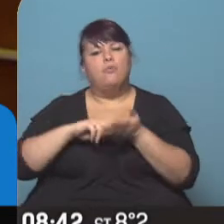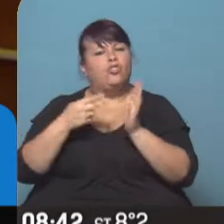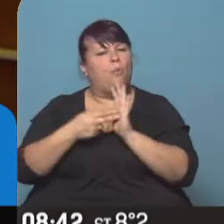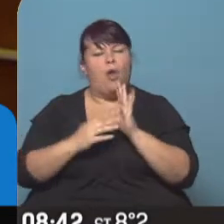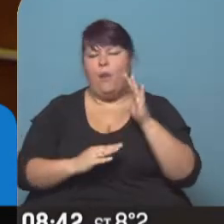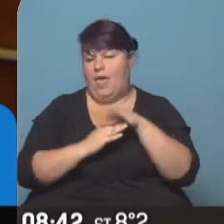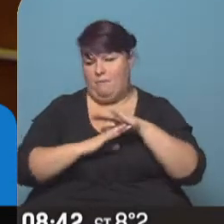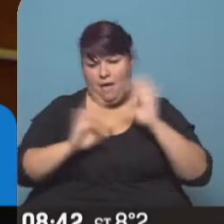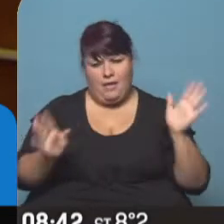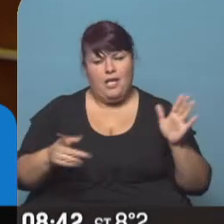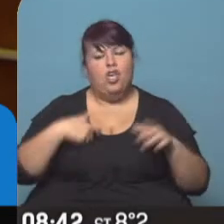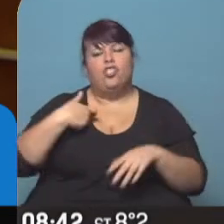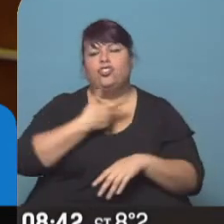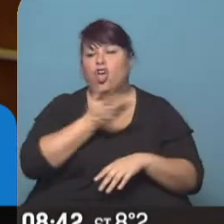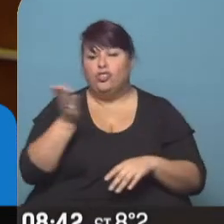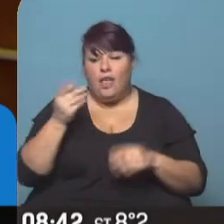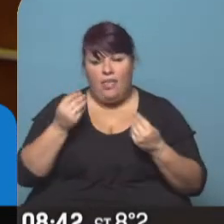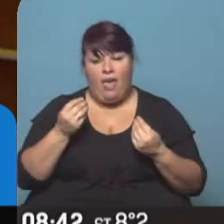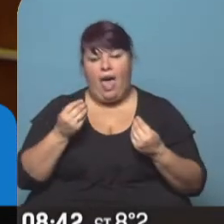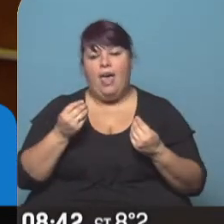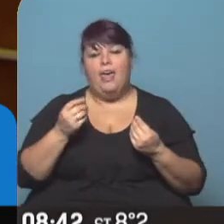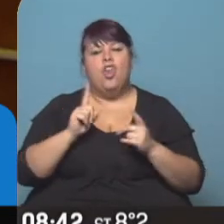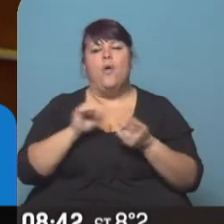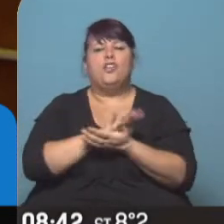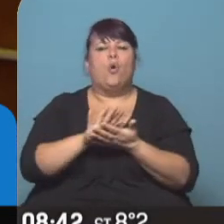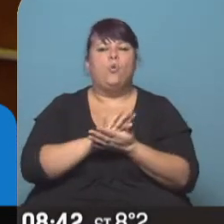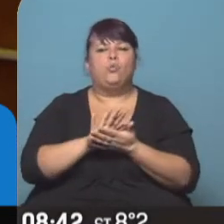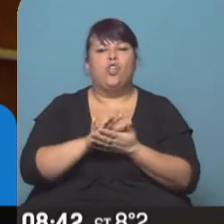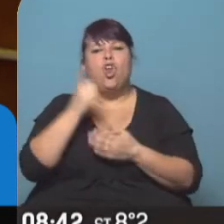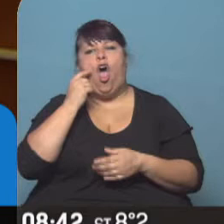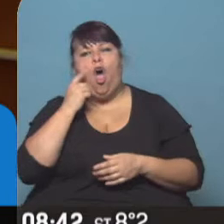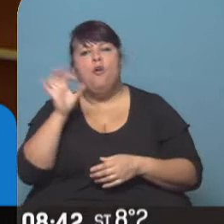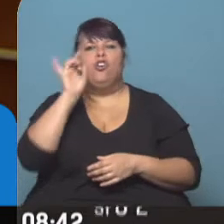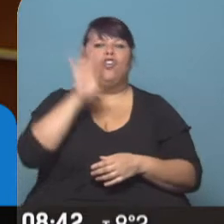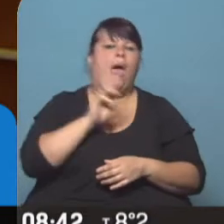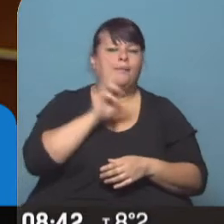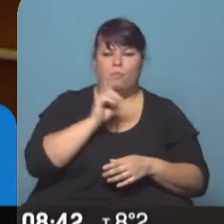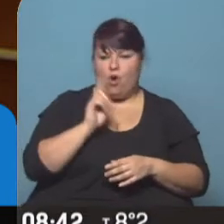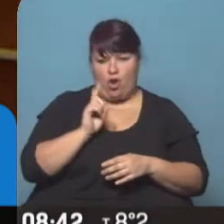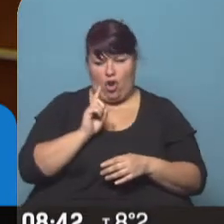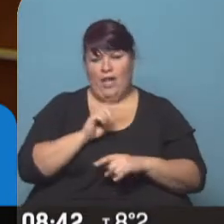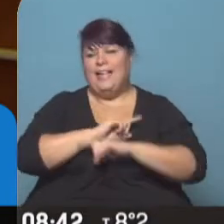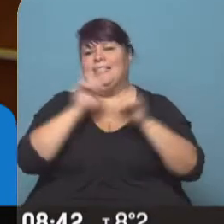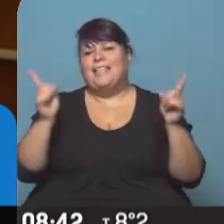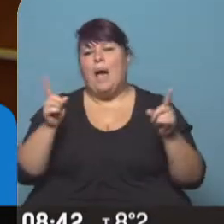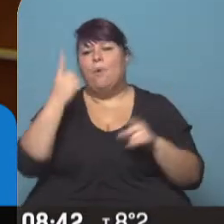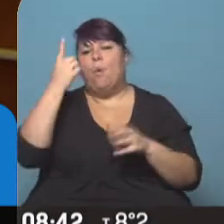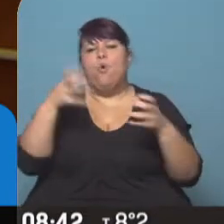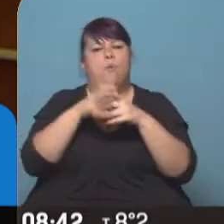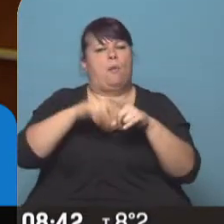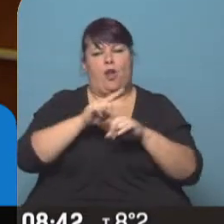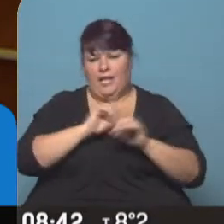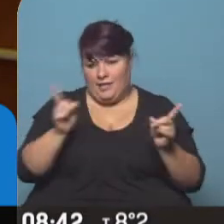estructurales. Una sociedad que no se soluciona solo con varones o solo con mujeres, ni con un solo partido